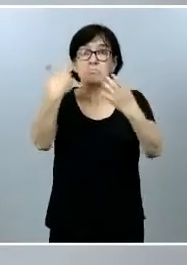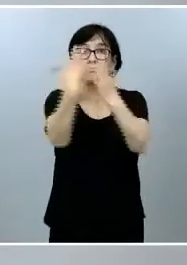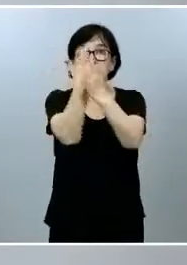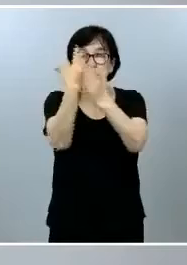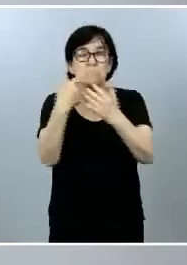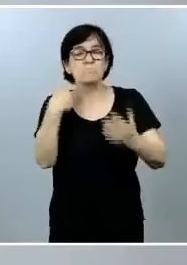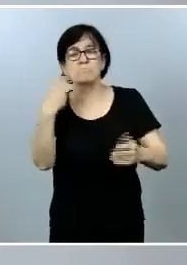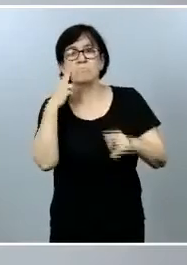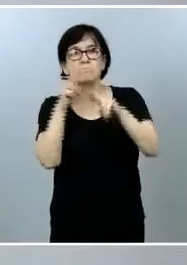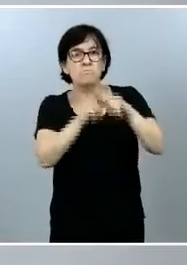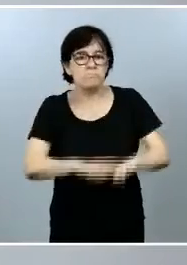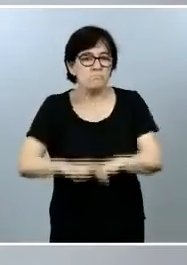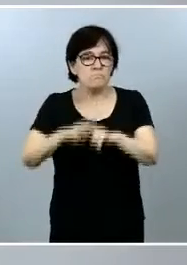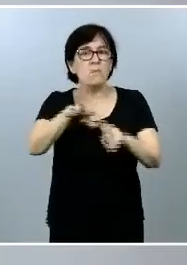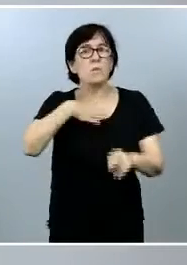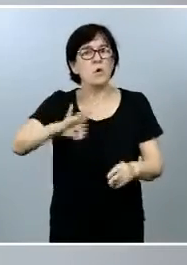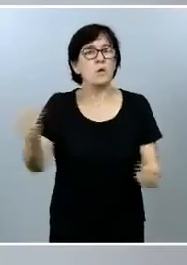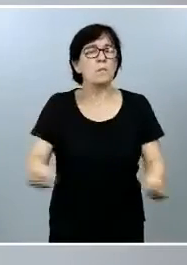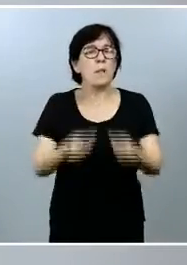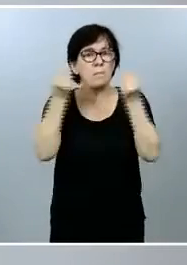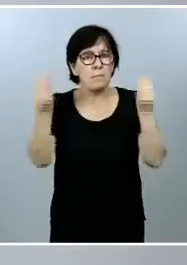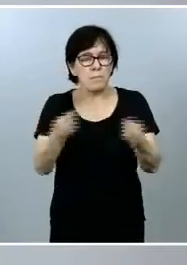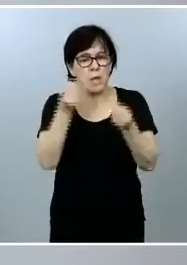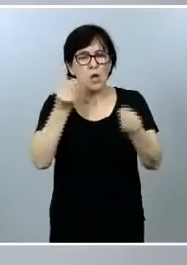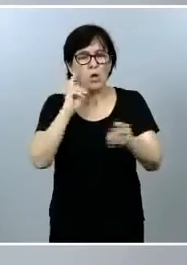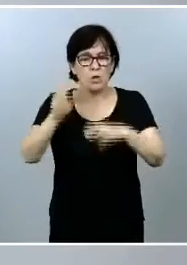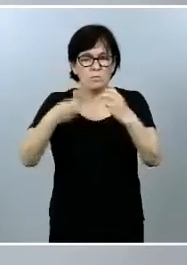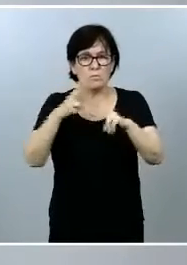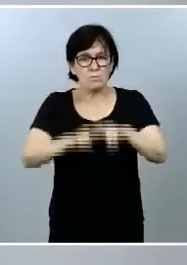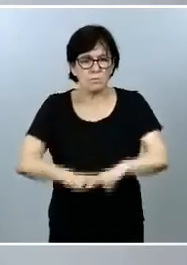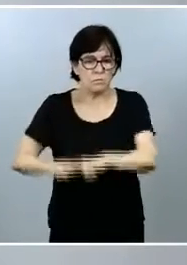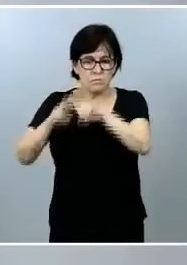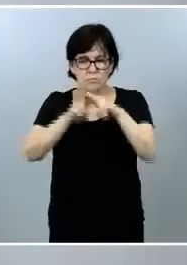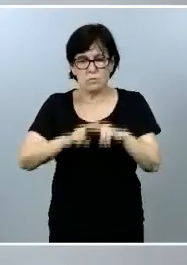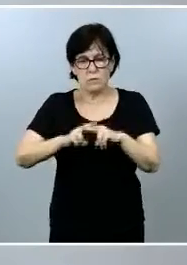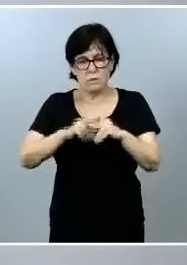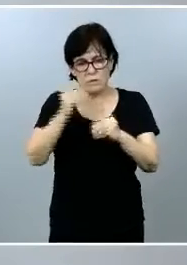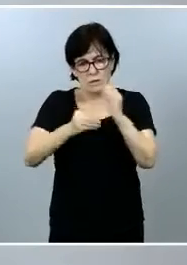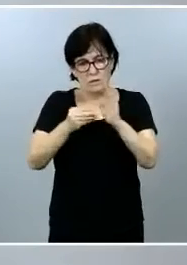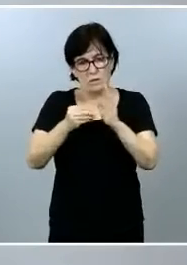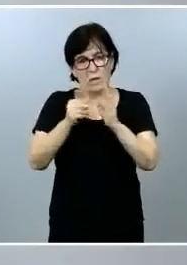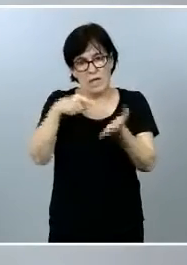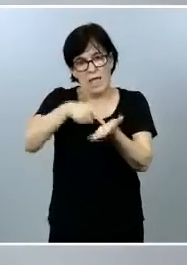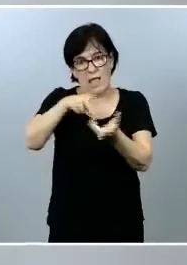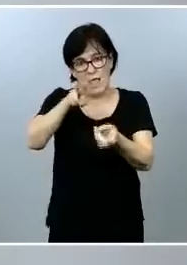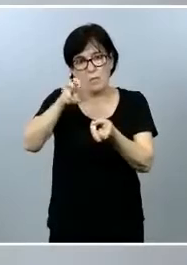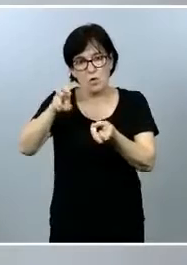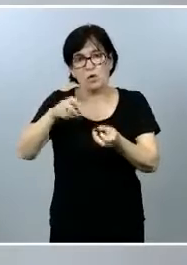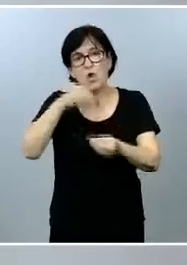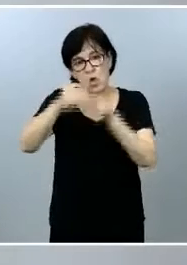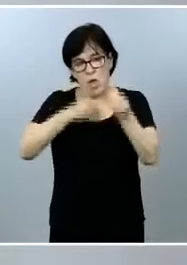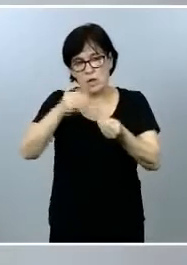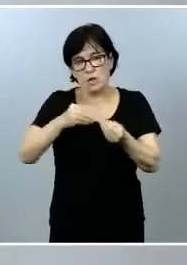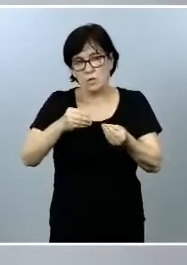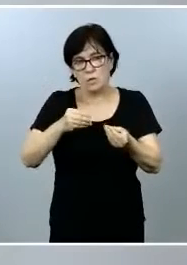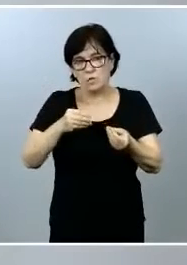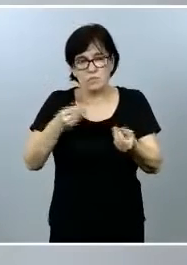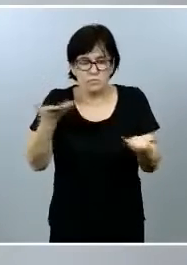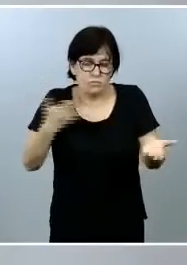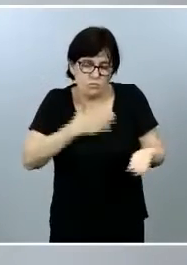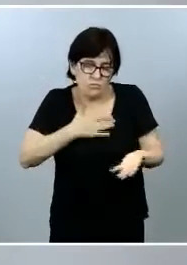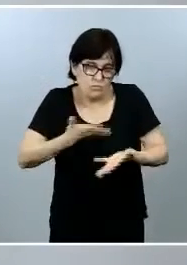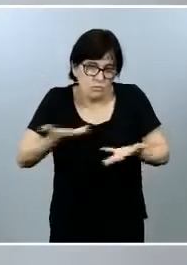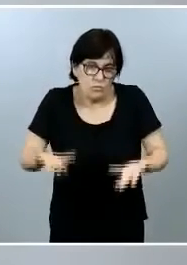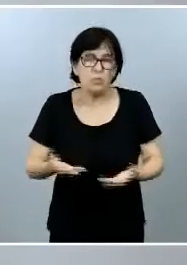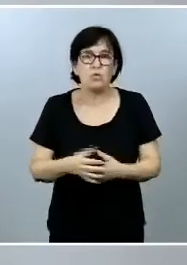que es posible mejorar precisar la configuración del impuesto pues así lo haremos con mucho gusto con